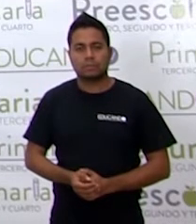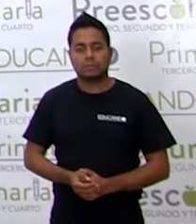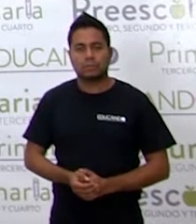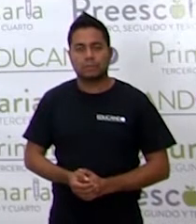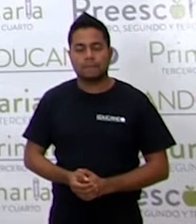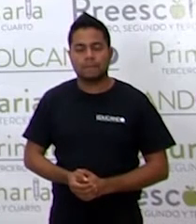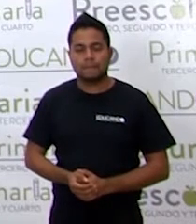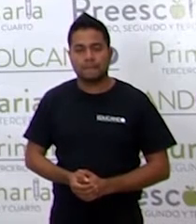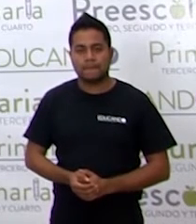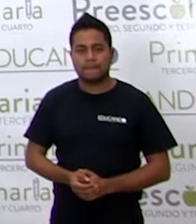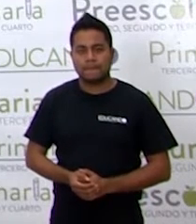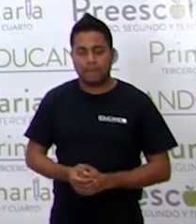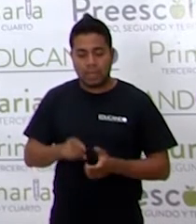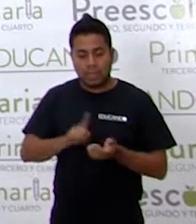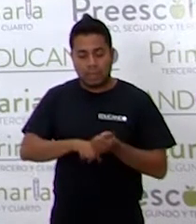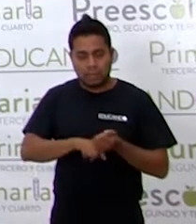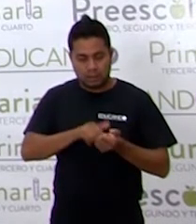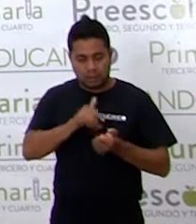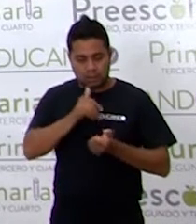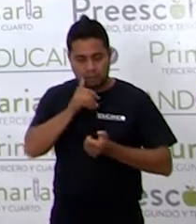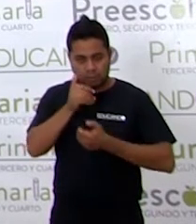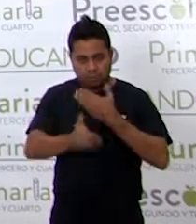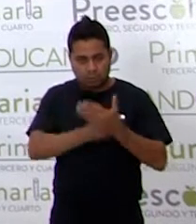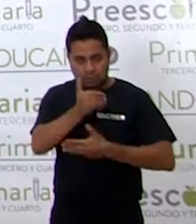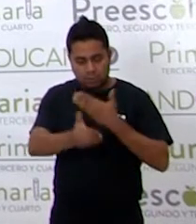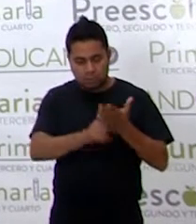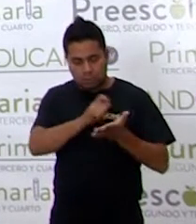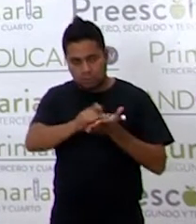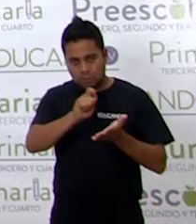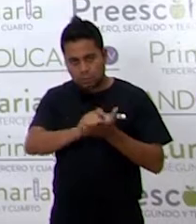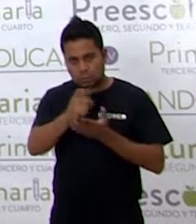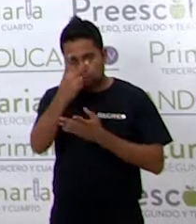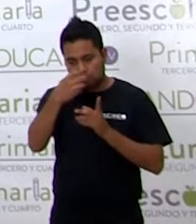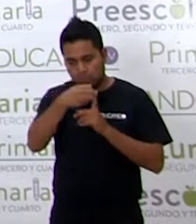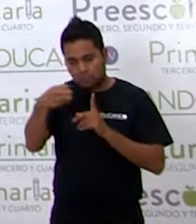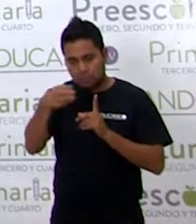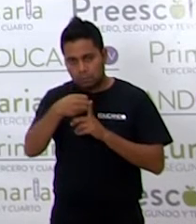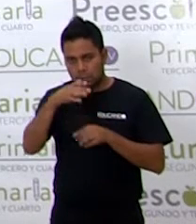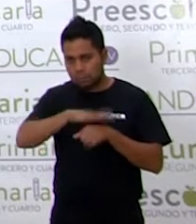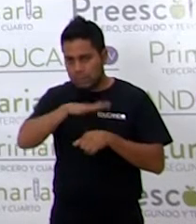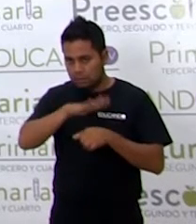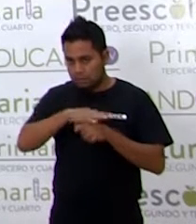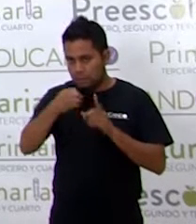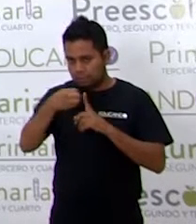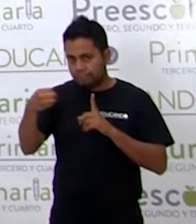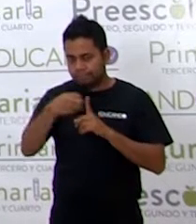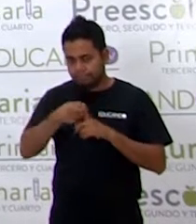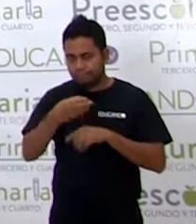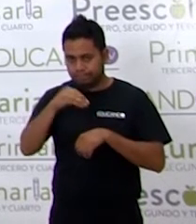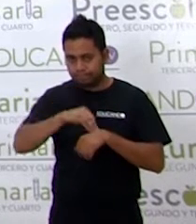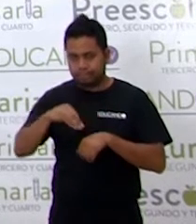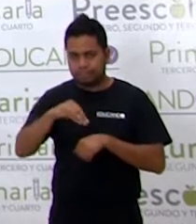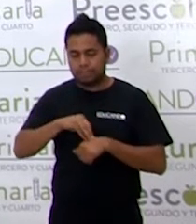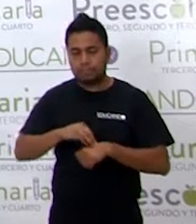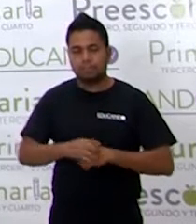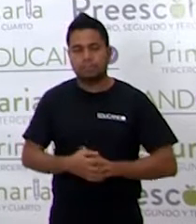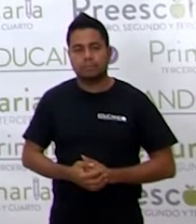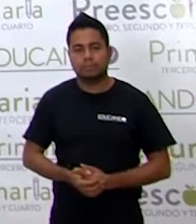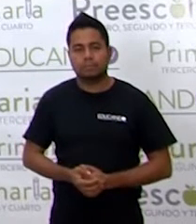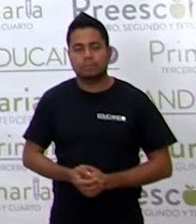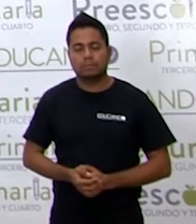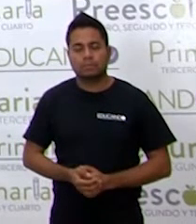En el desarrollo, vamos a escribir dos oraciones más. Un día.